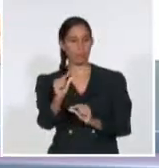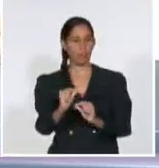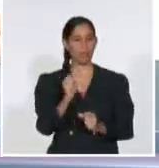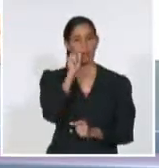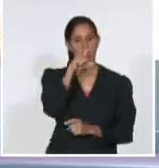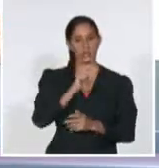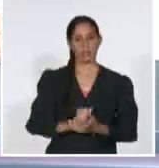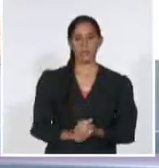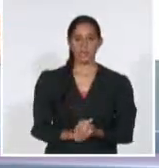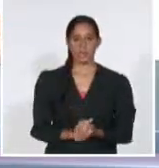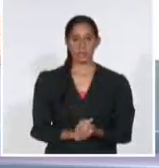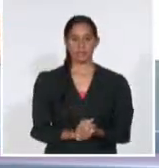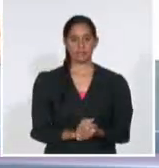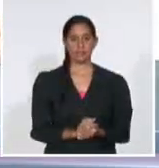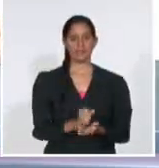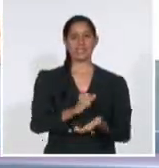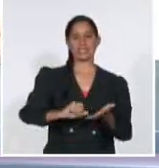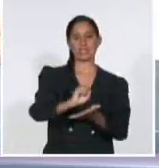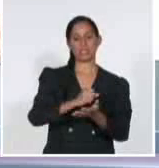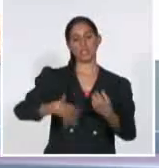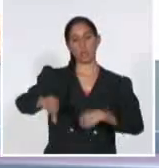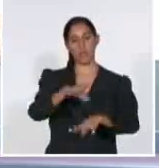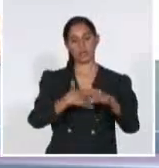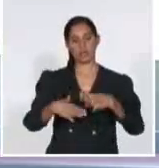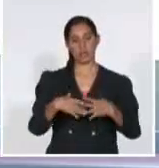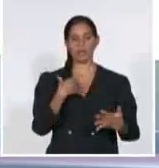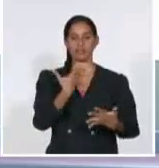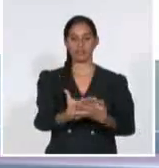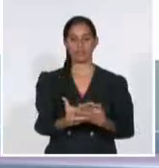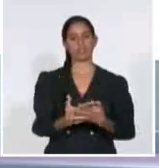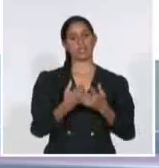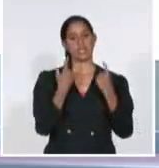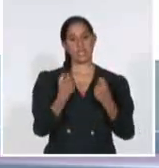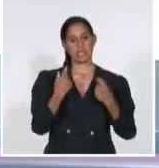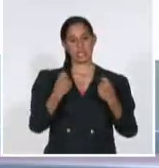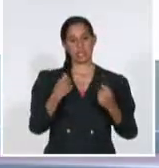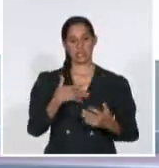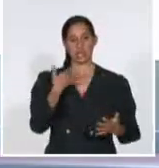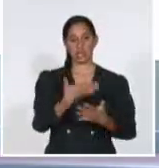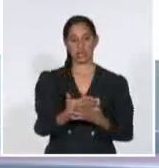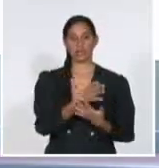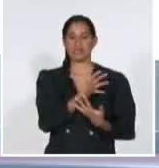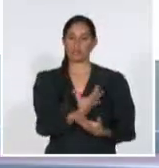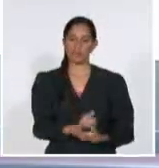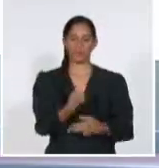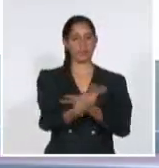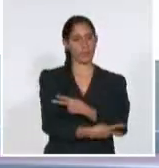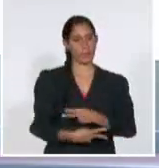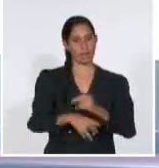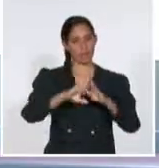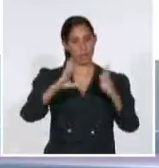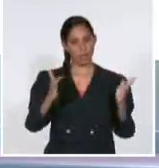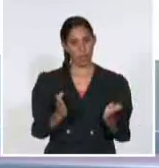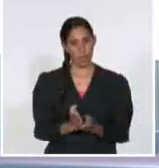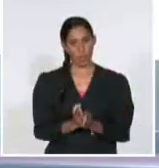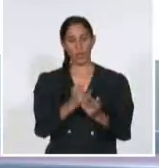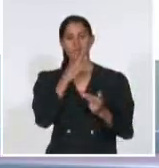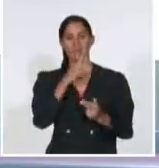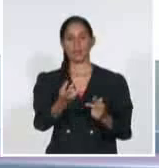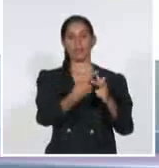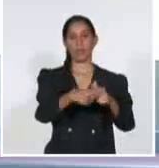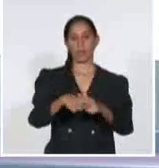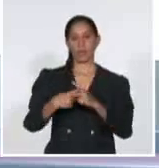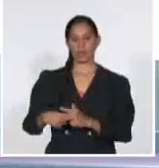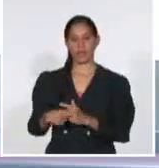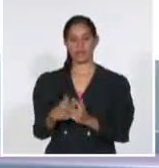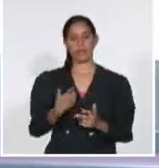locales que desarrolla cada territorio para enfrentar la compleja situación económica que sufre el país. Las reflexiones de Díaz-Canel tuvieron lugar durante la